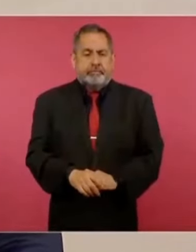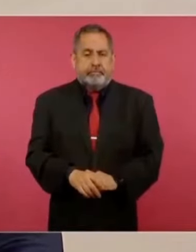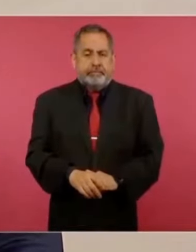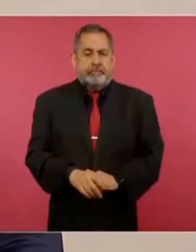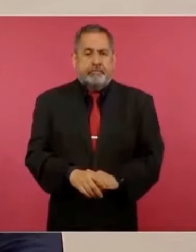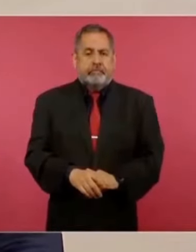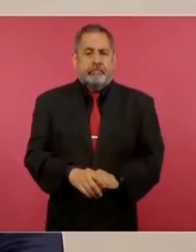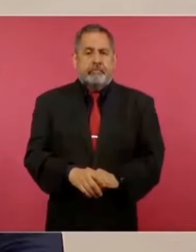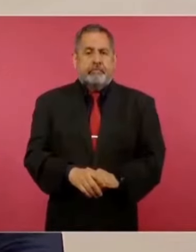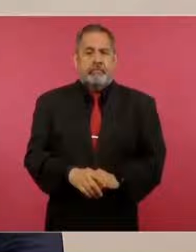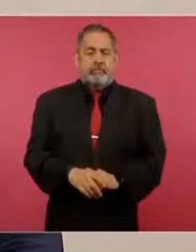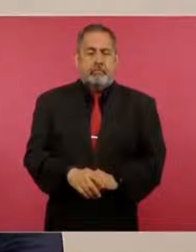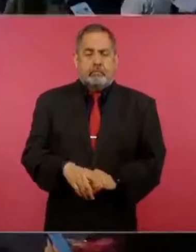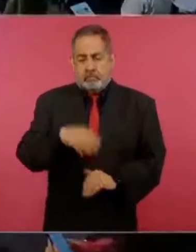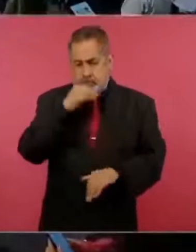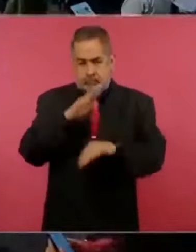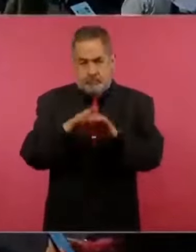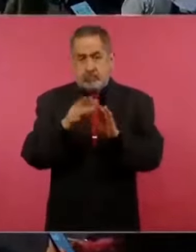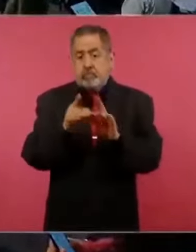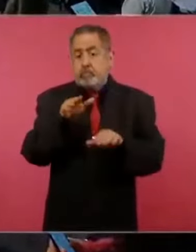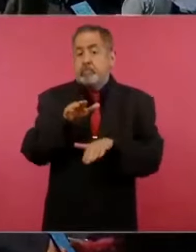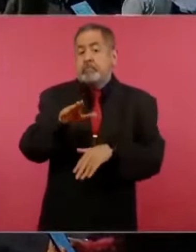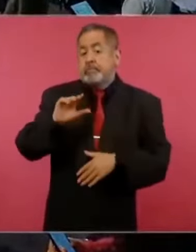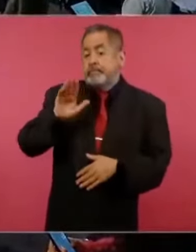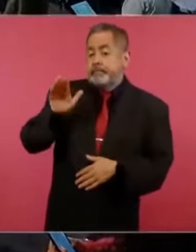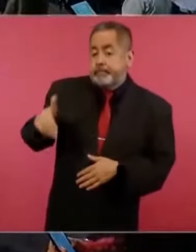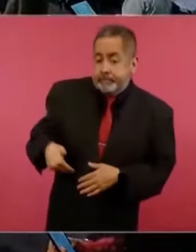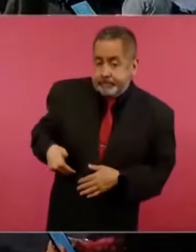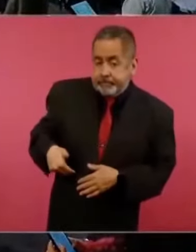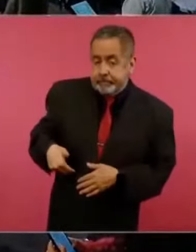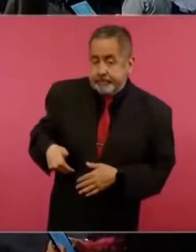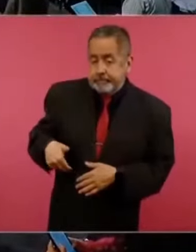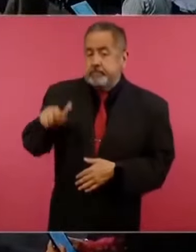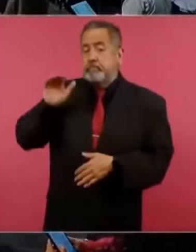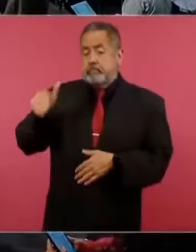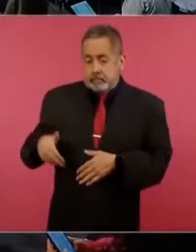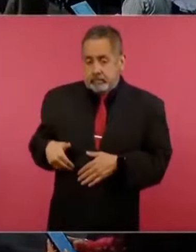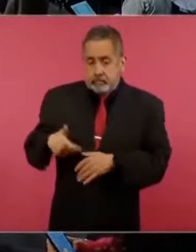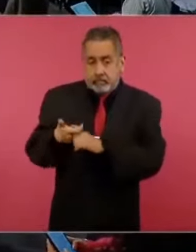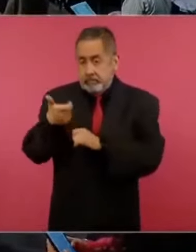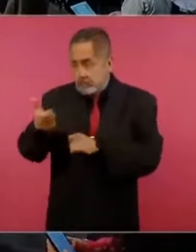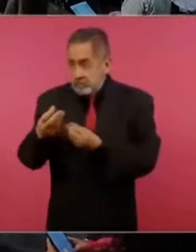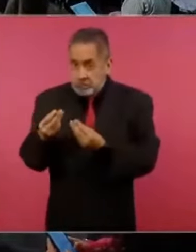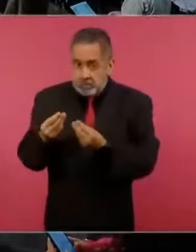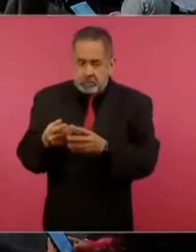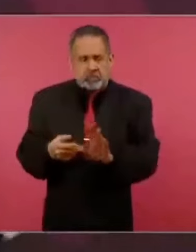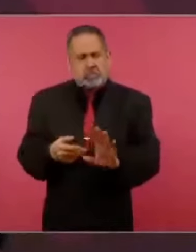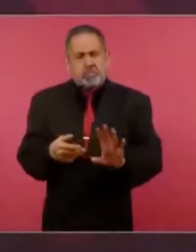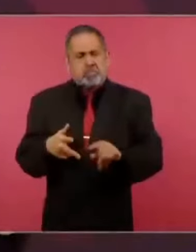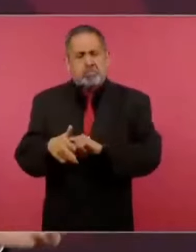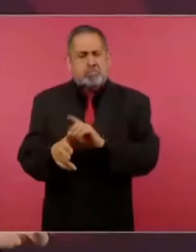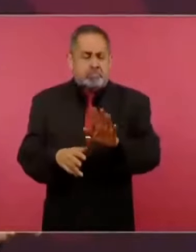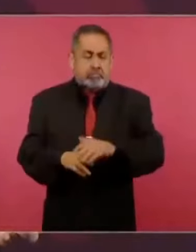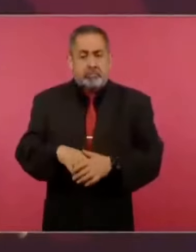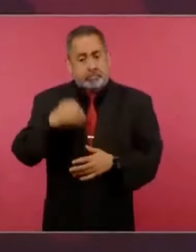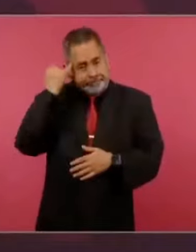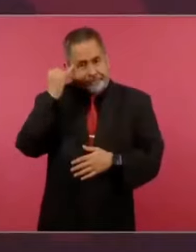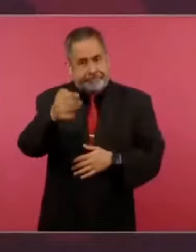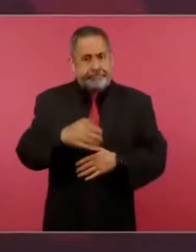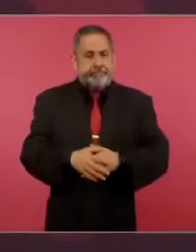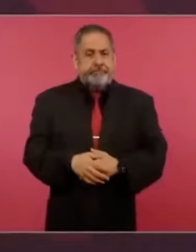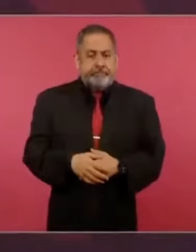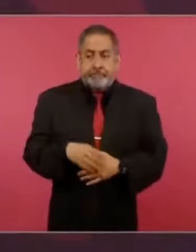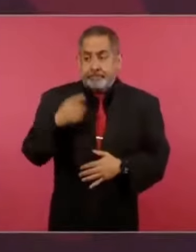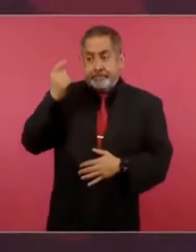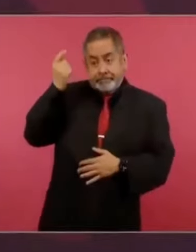No, estoy hablando de accidentes, porque también imagínense una